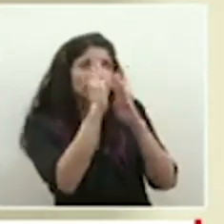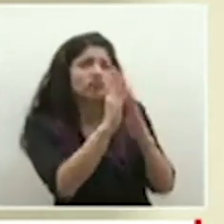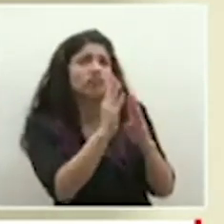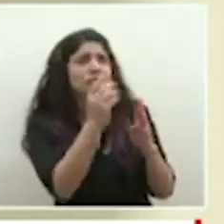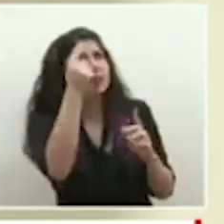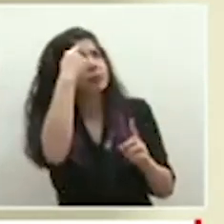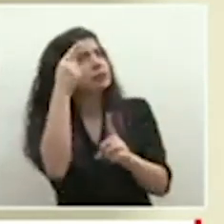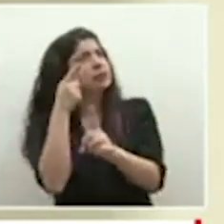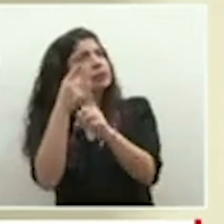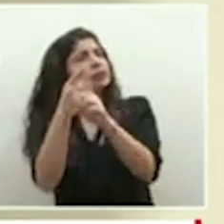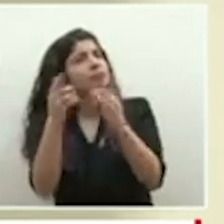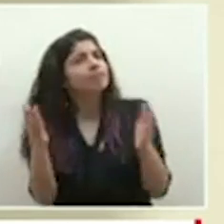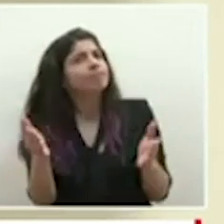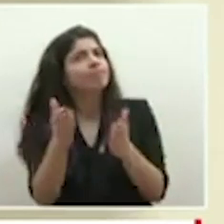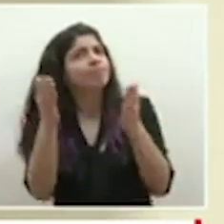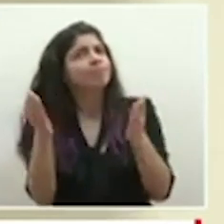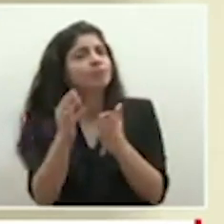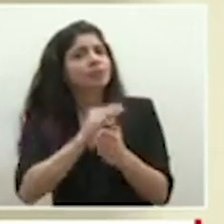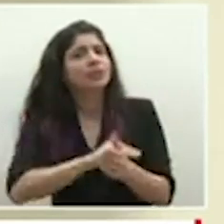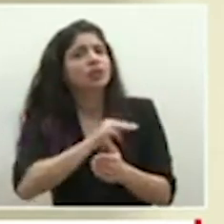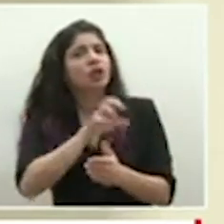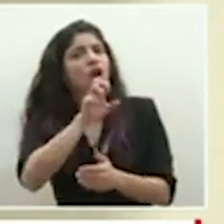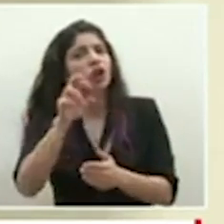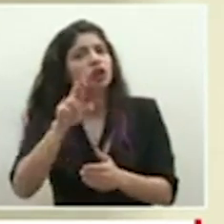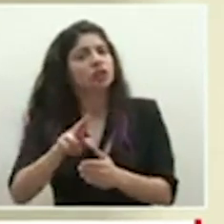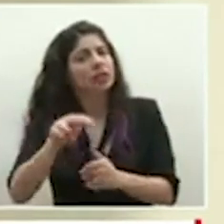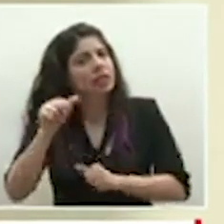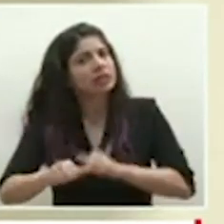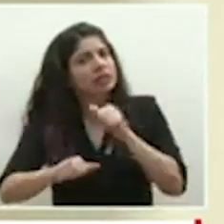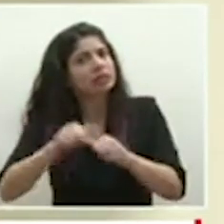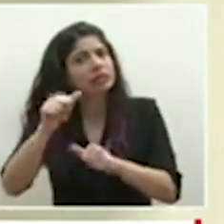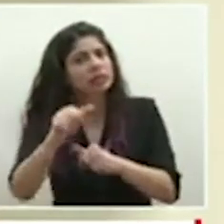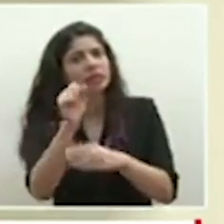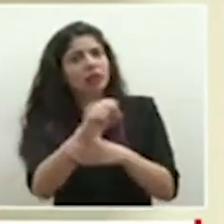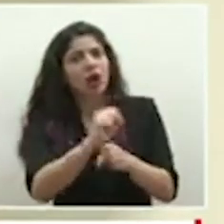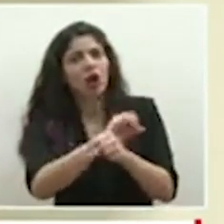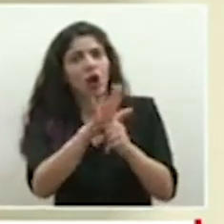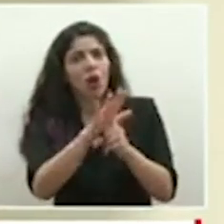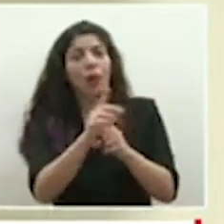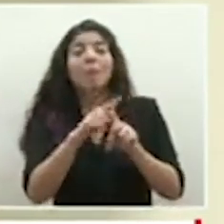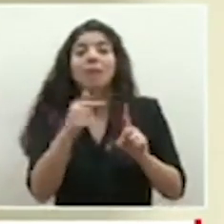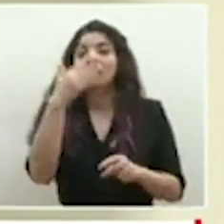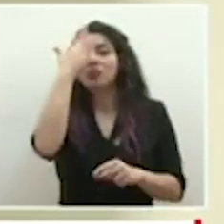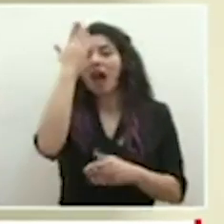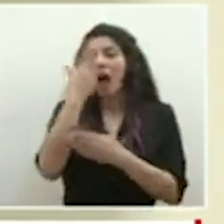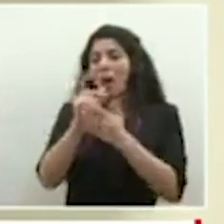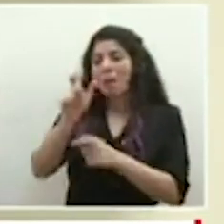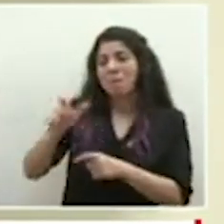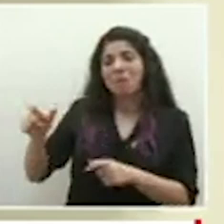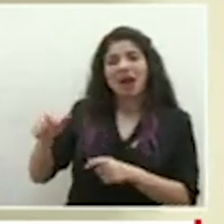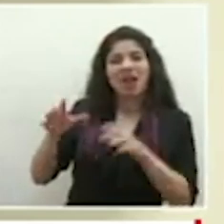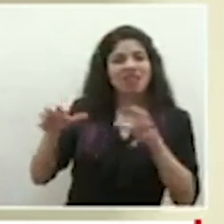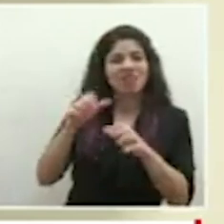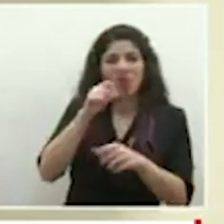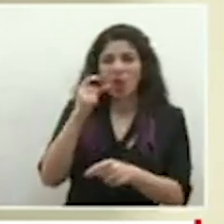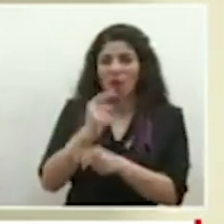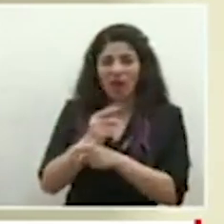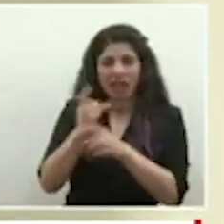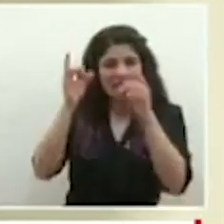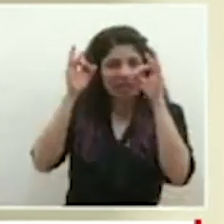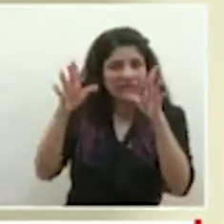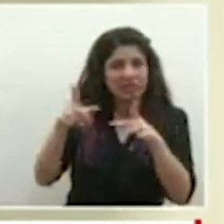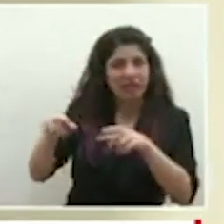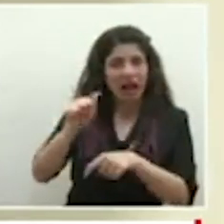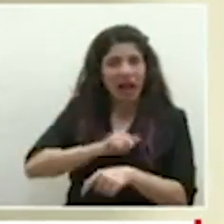sacar a Costa Rica en medio del COVID conscientes de que esos comportamientos inadecuados esos comportamientos aberrantes pues